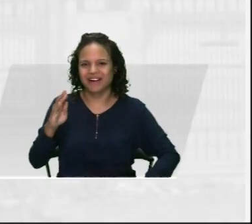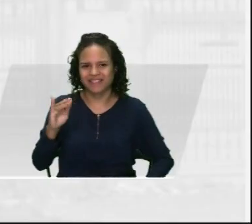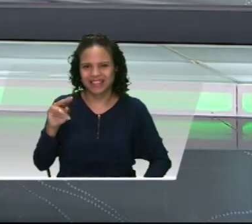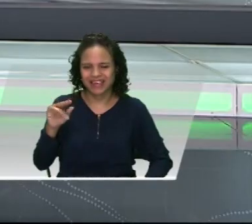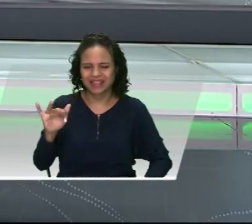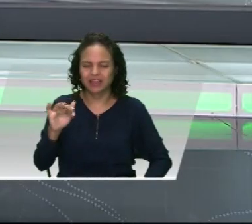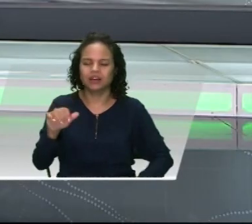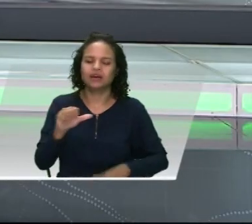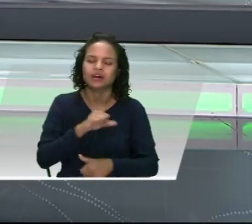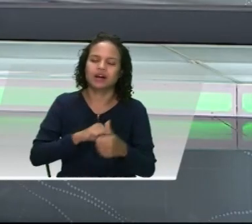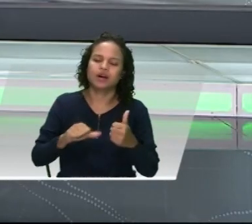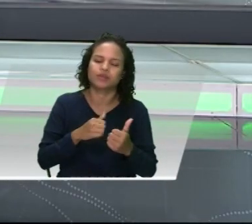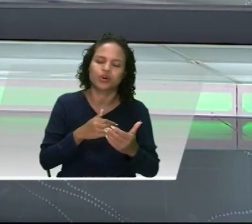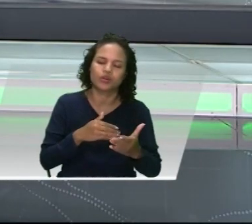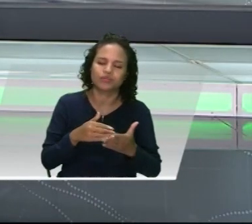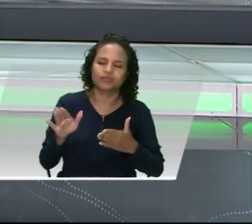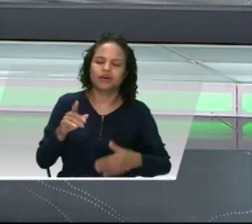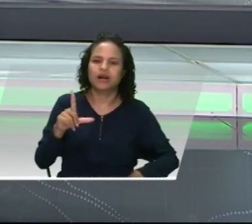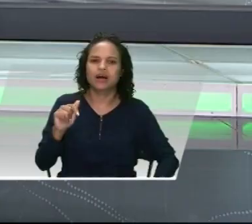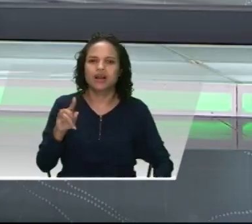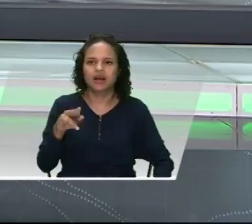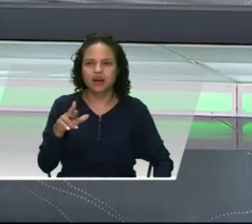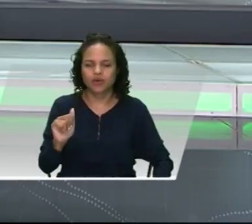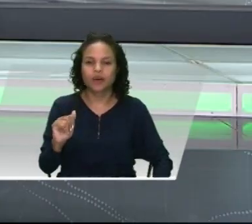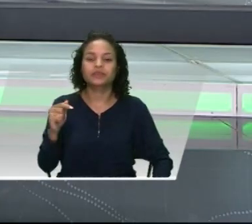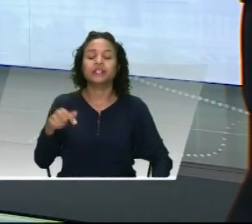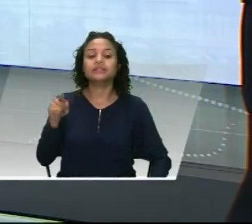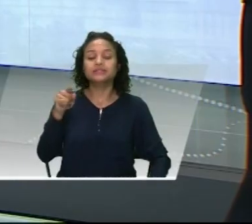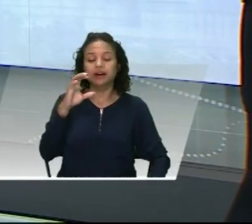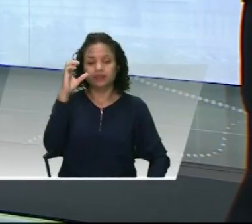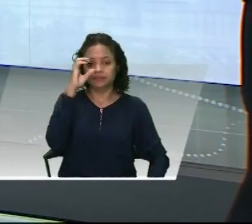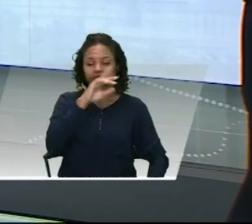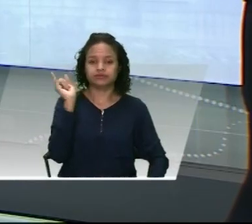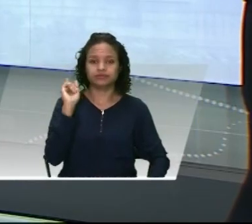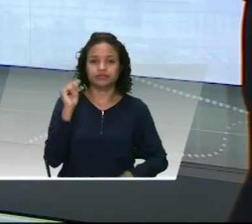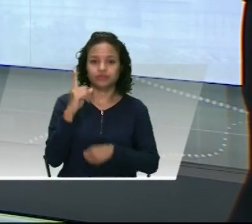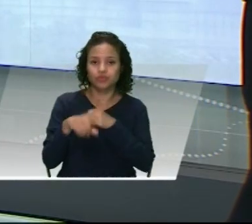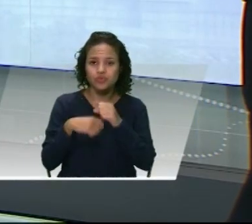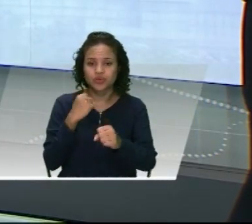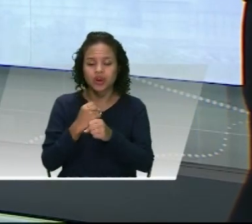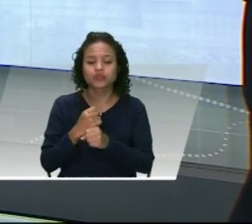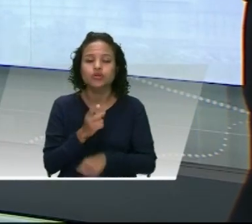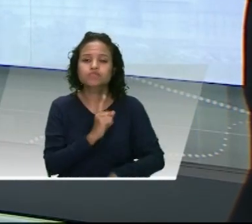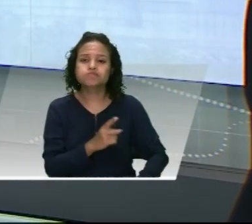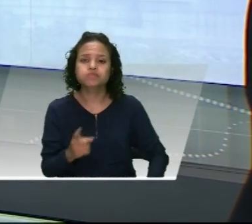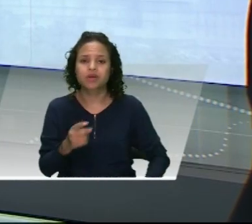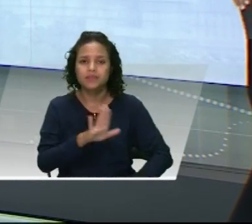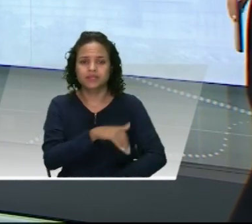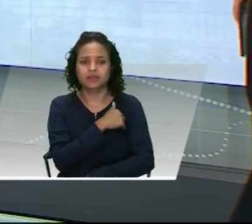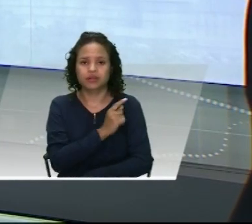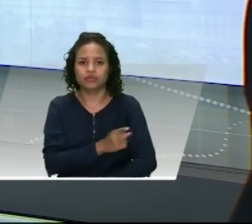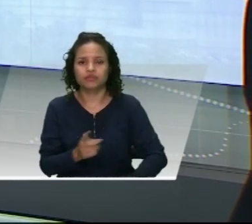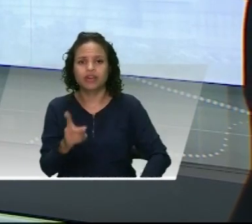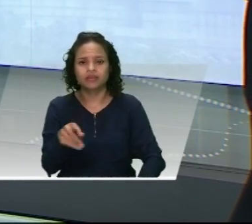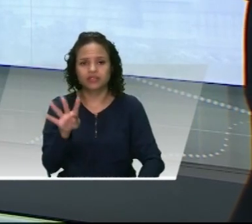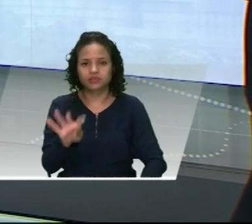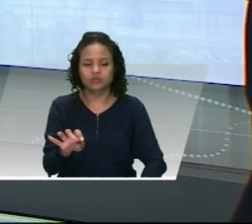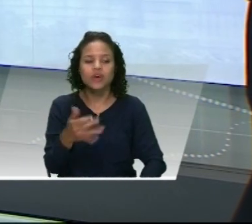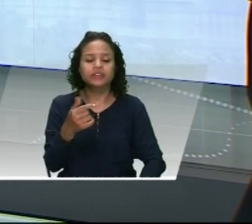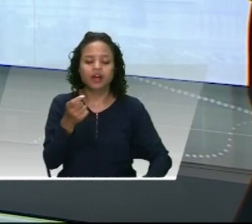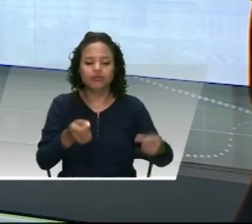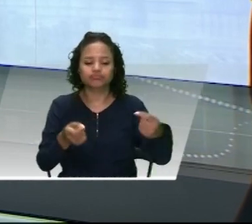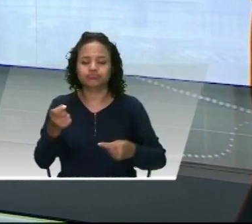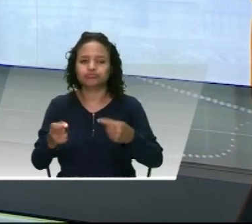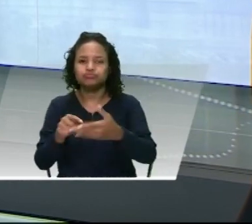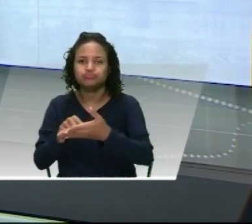Y precisamente después de un año del gobierno de Gustavo Petro, los 19 ministerios presentaron el balance sobre los primeros logros